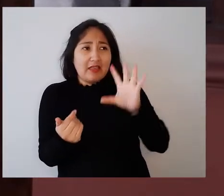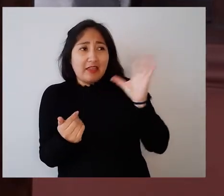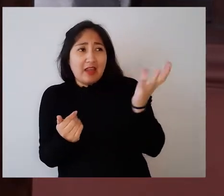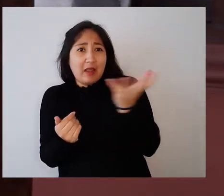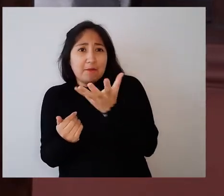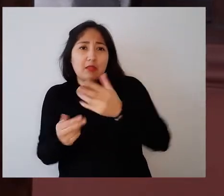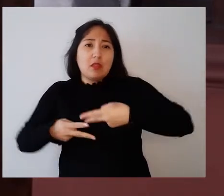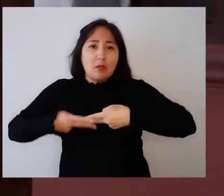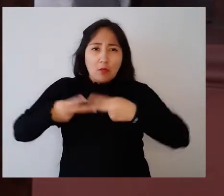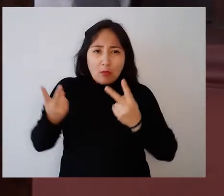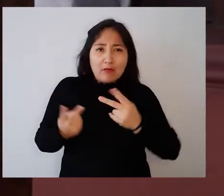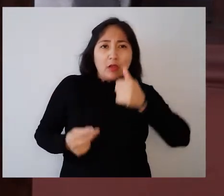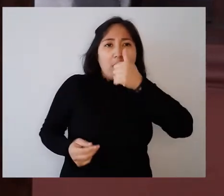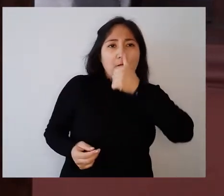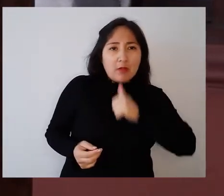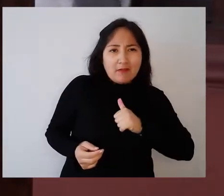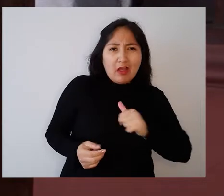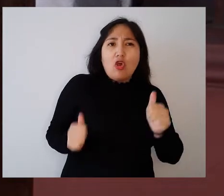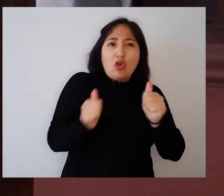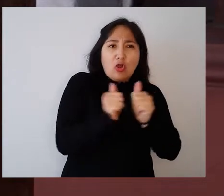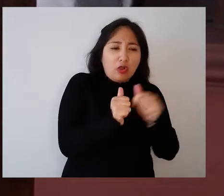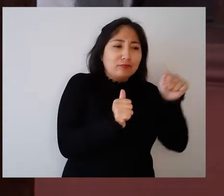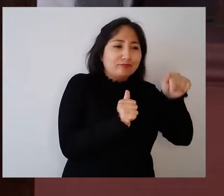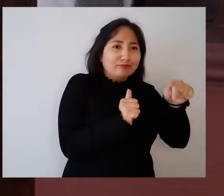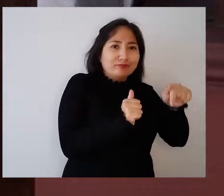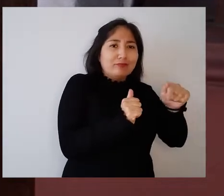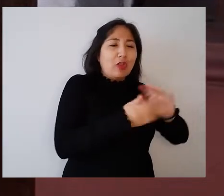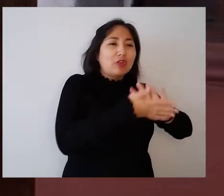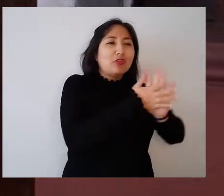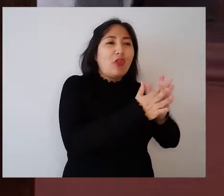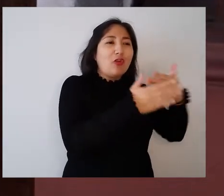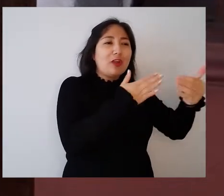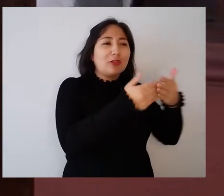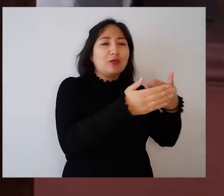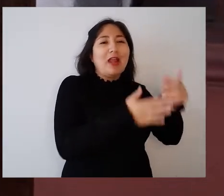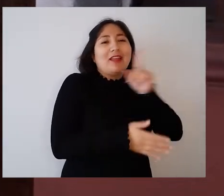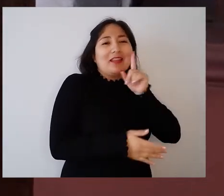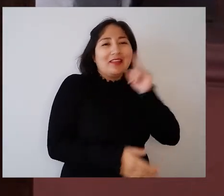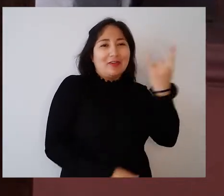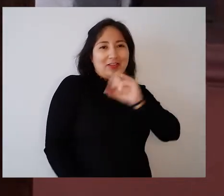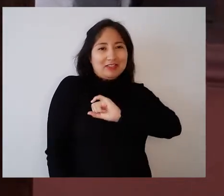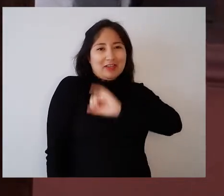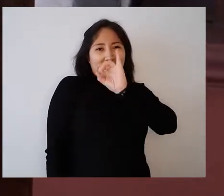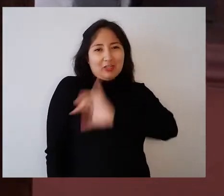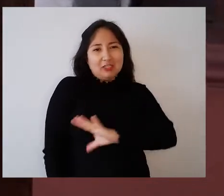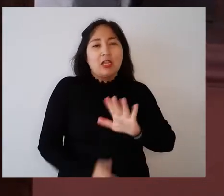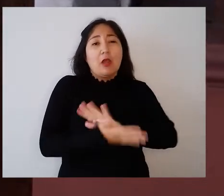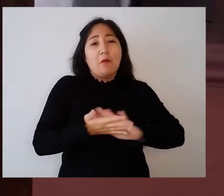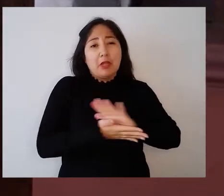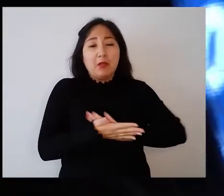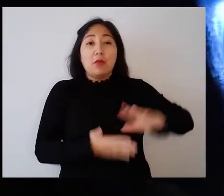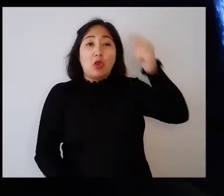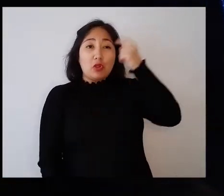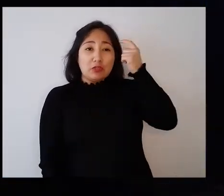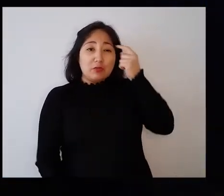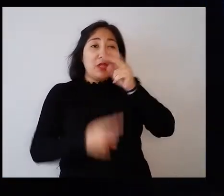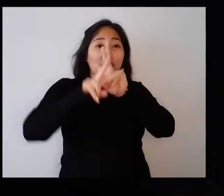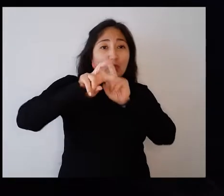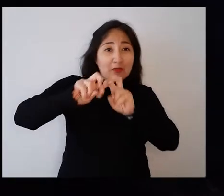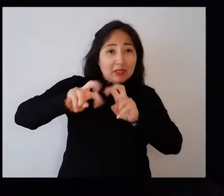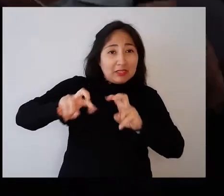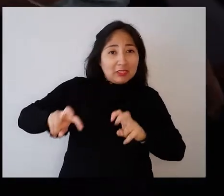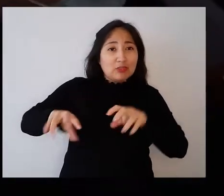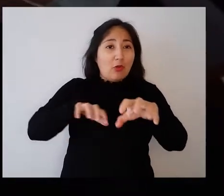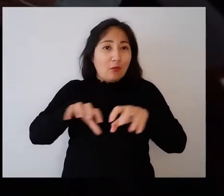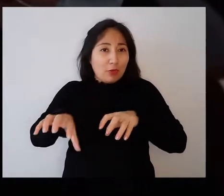del ambiente público y privado con la oferta natural que tiene nuestra universidad. Llámese oferta del conocimiento,